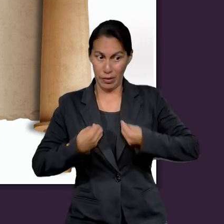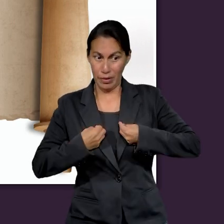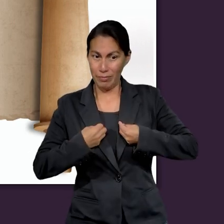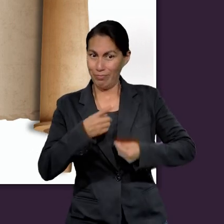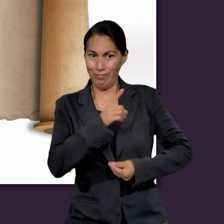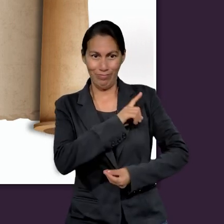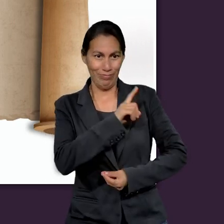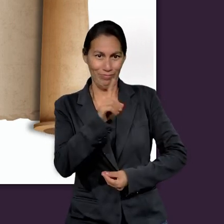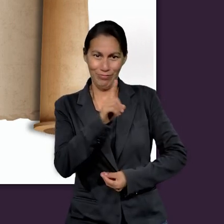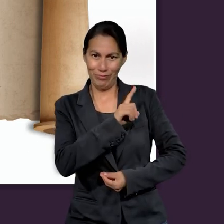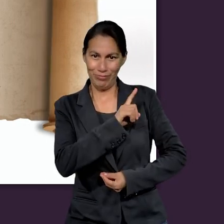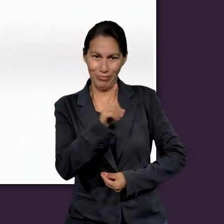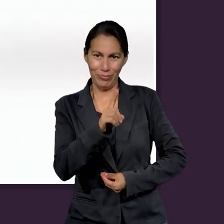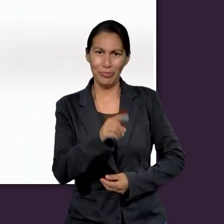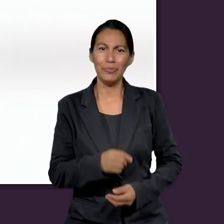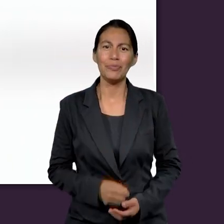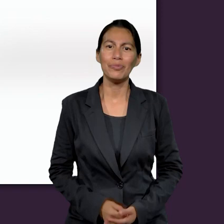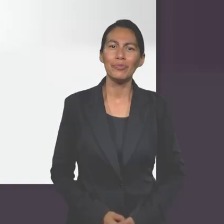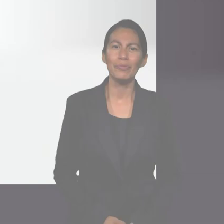los bienes que posee.